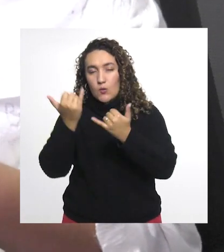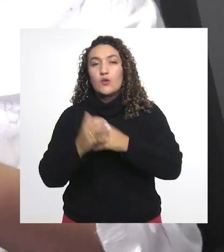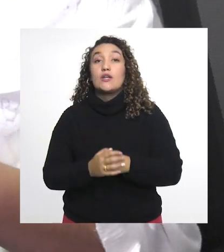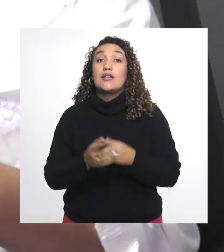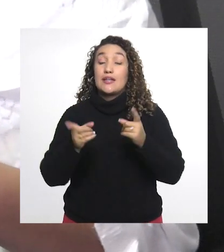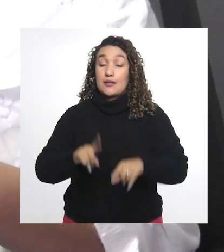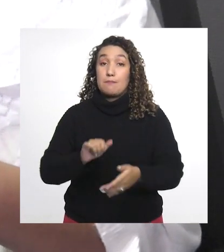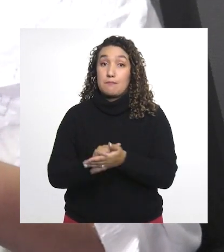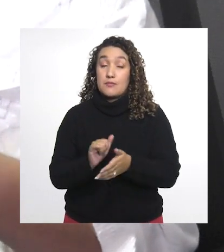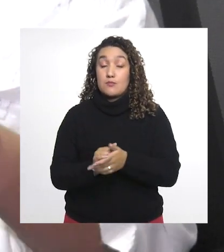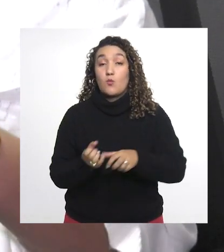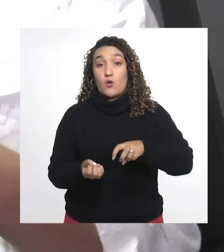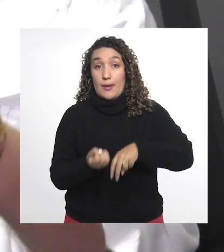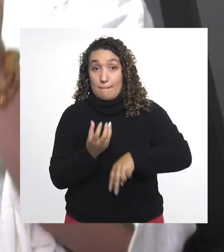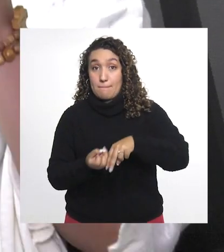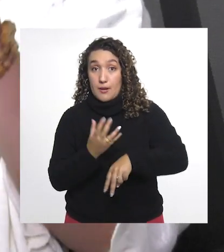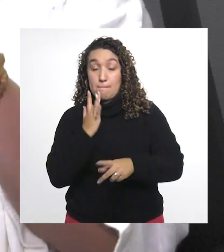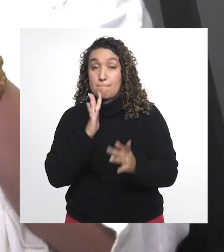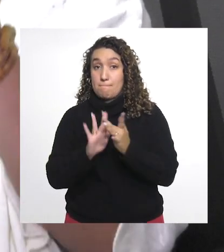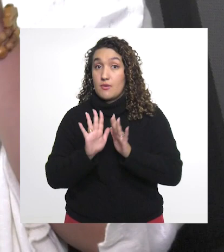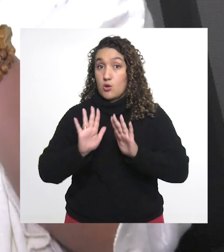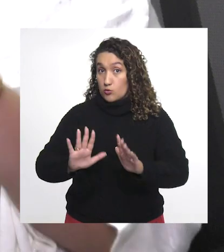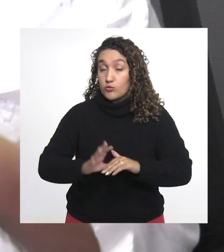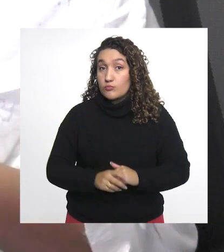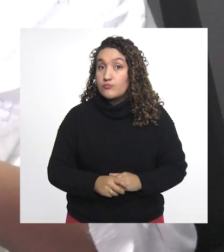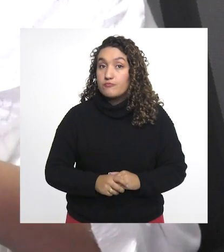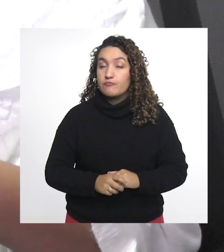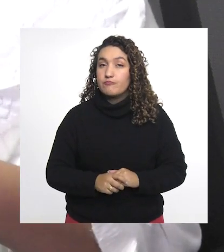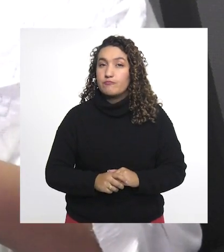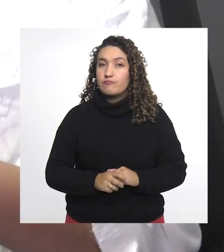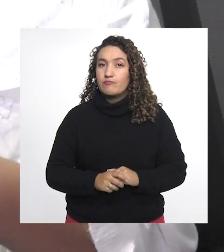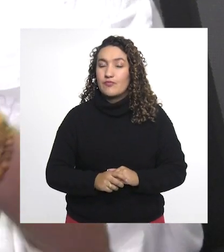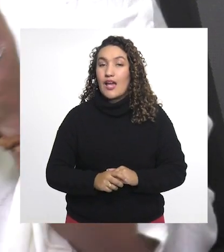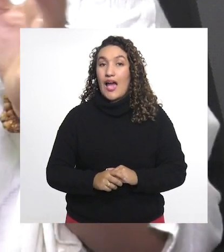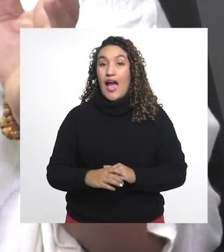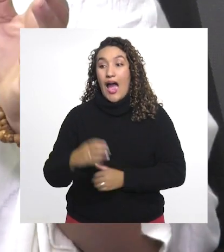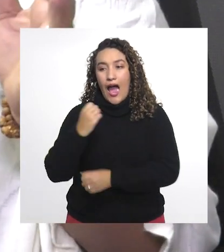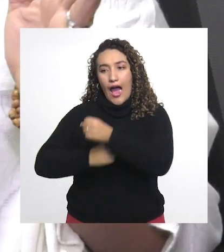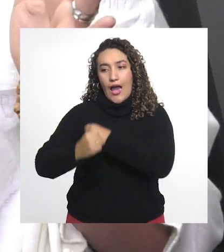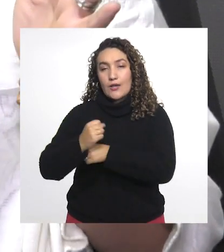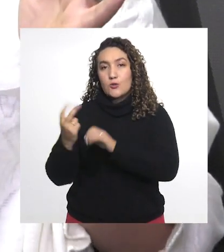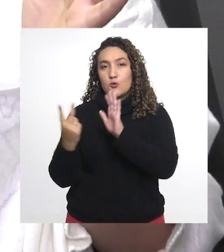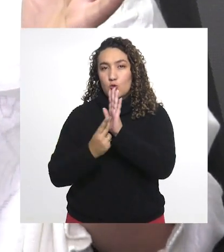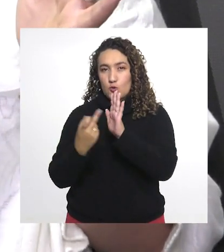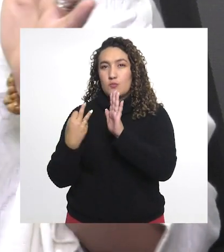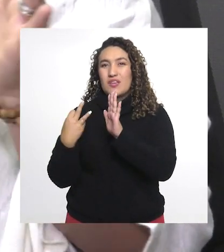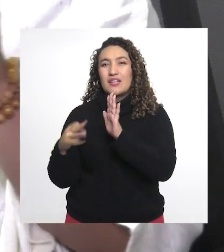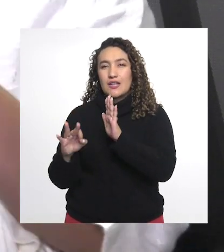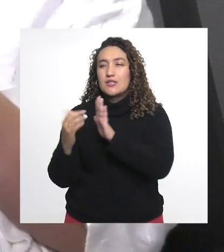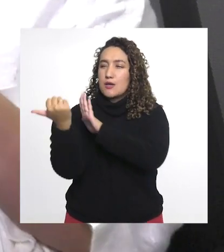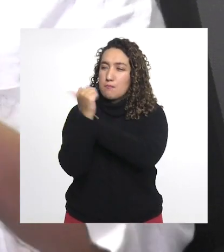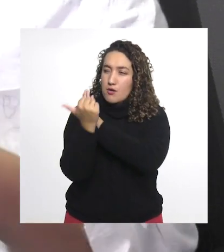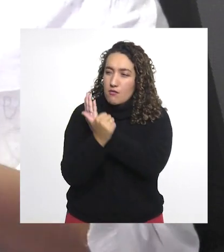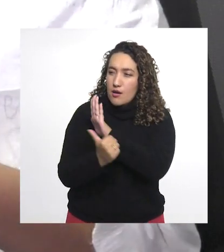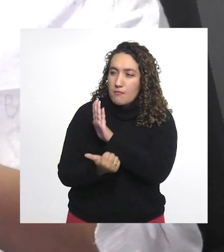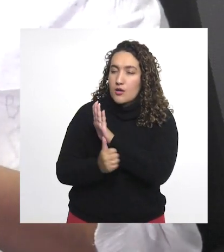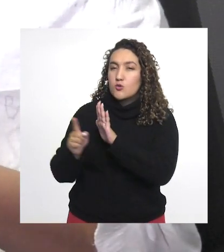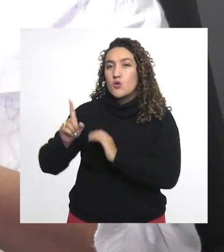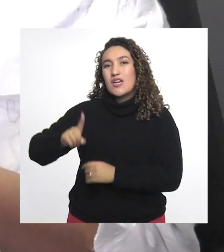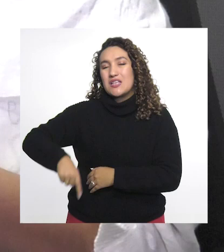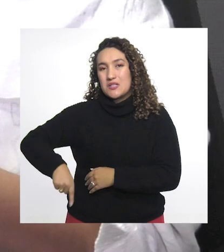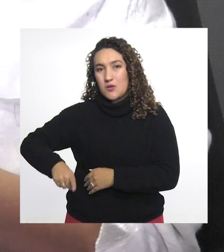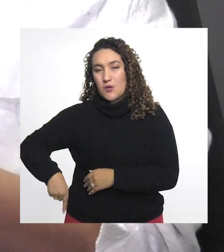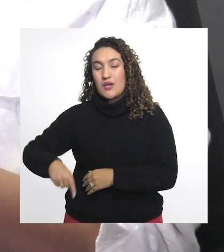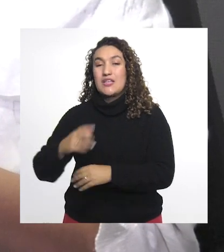la internacionalización, la innovación y el emprendimiento. Todos los programas que desde el año 2013 se ha